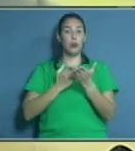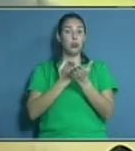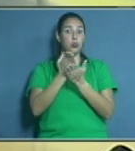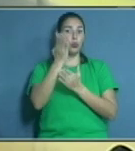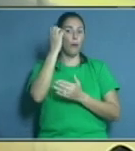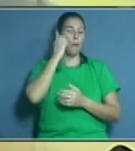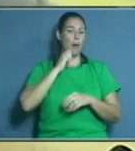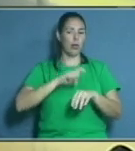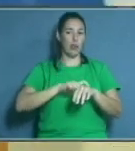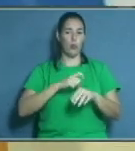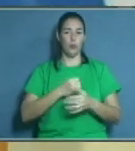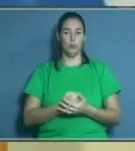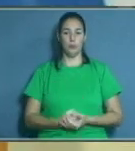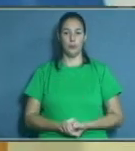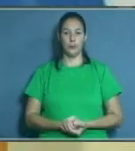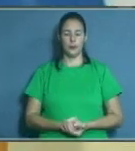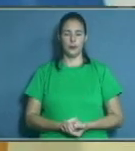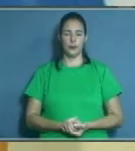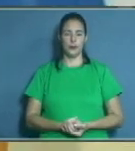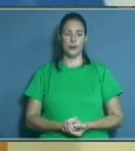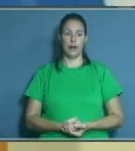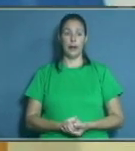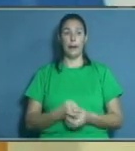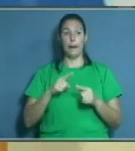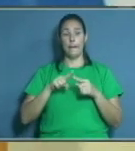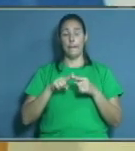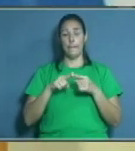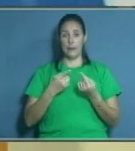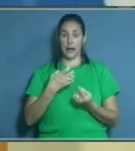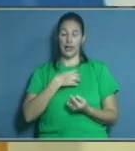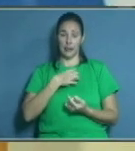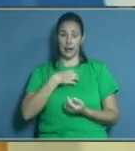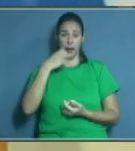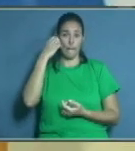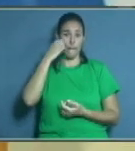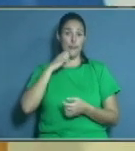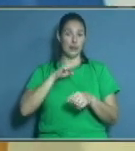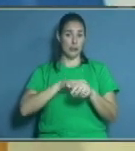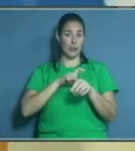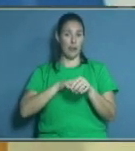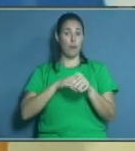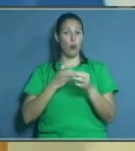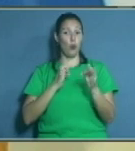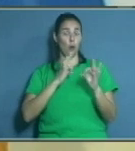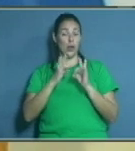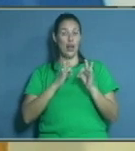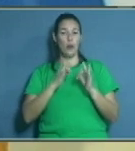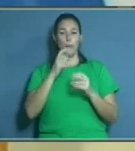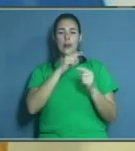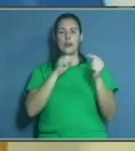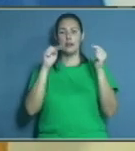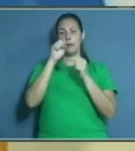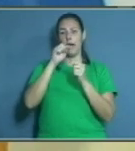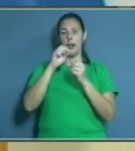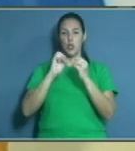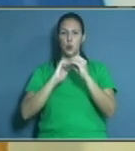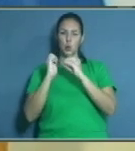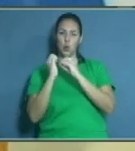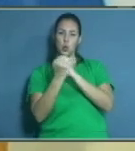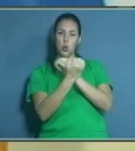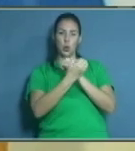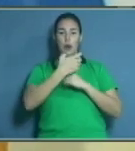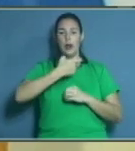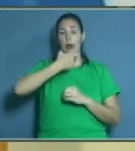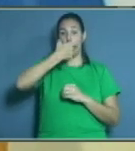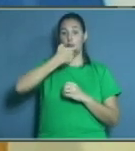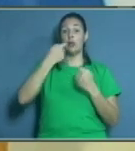vida útil? Bueno, para alargar su vida útil, los principales cuidados son la higiene de la prótesis. Esa pró